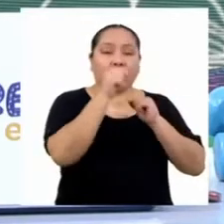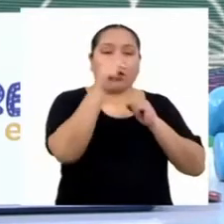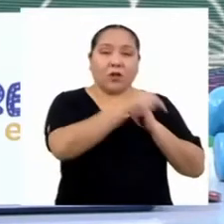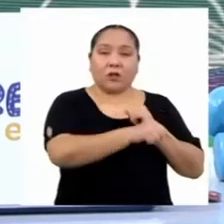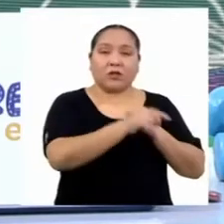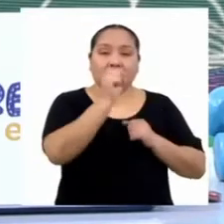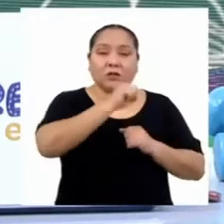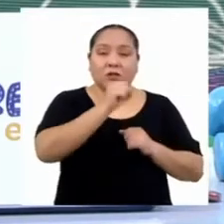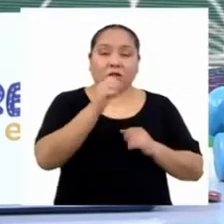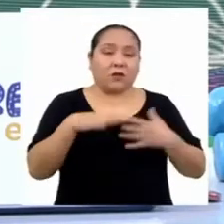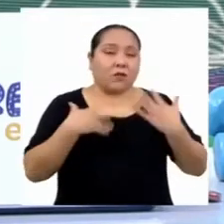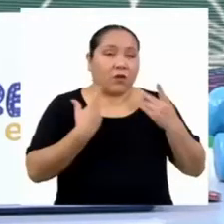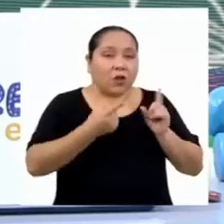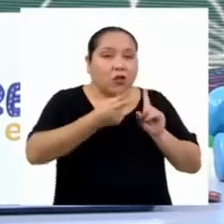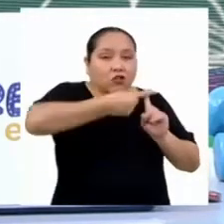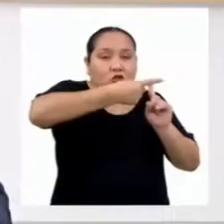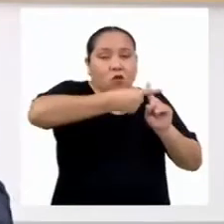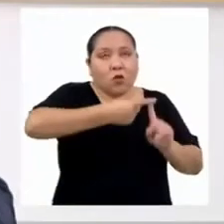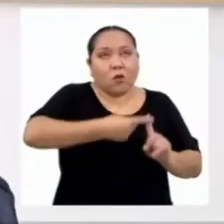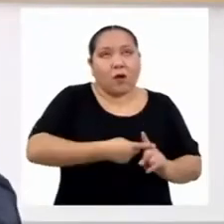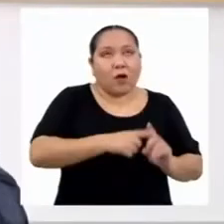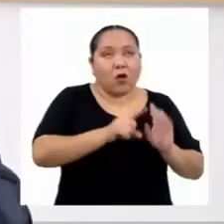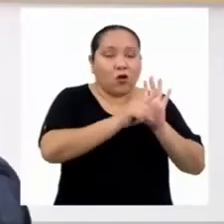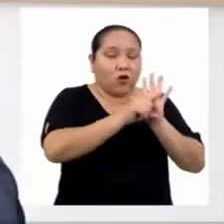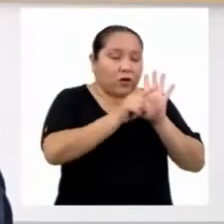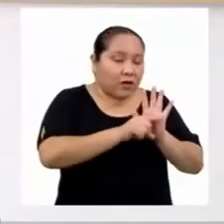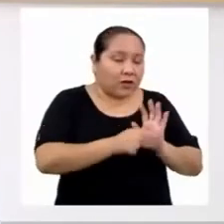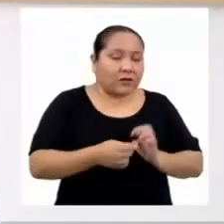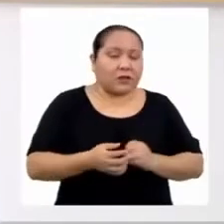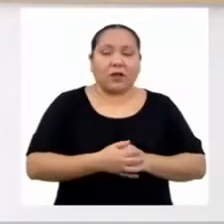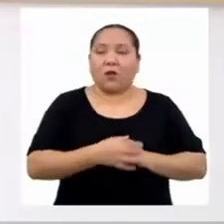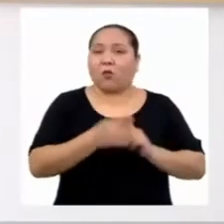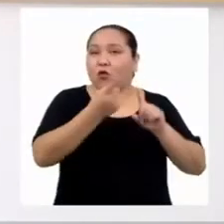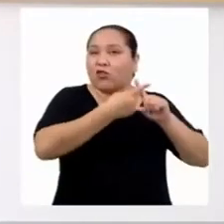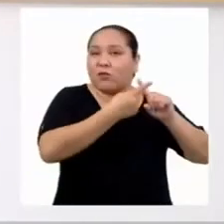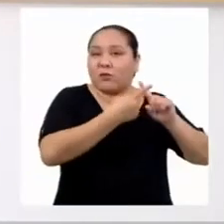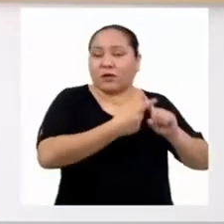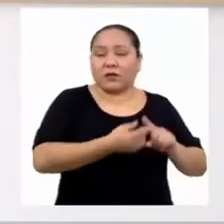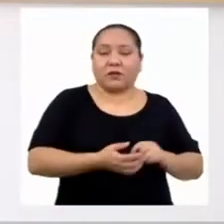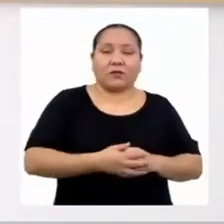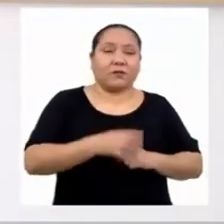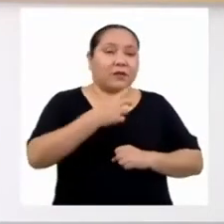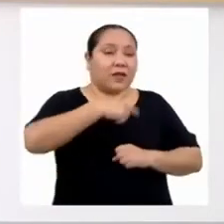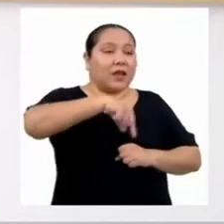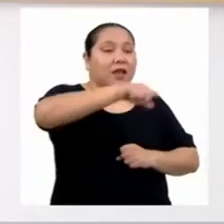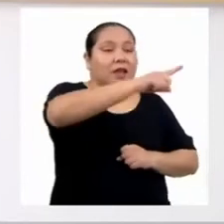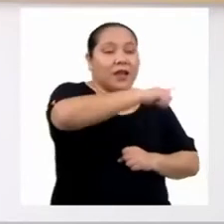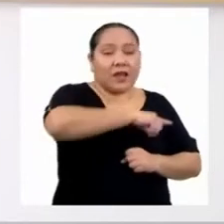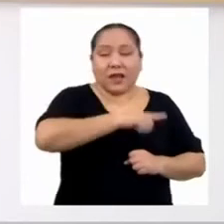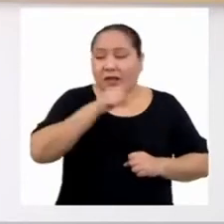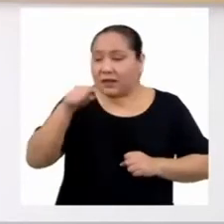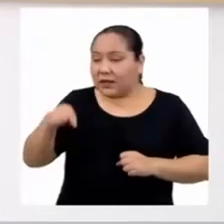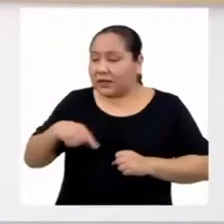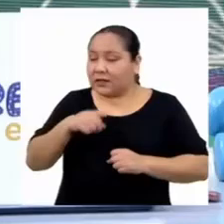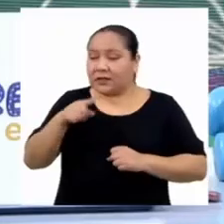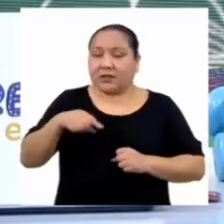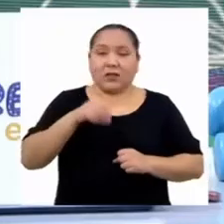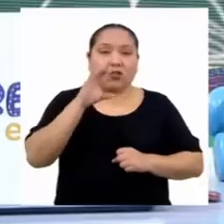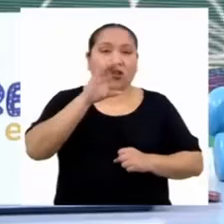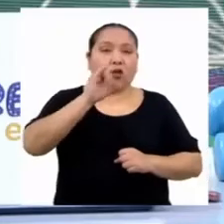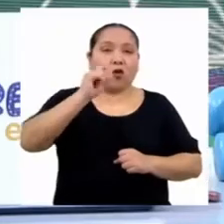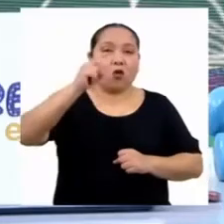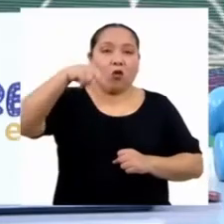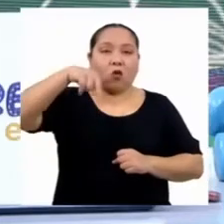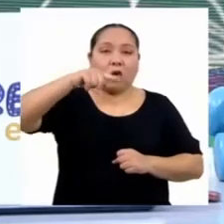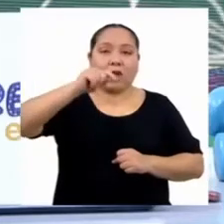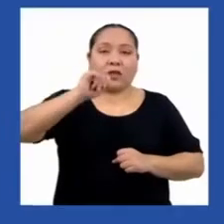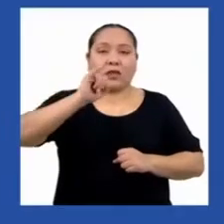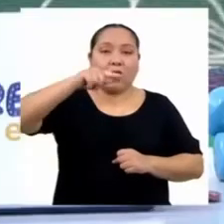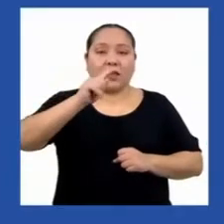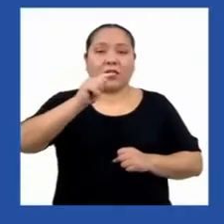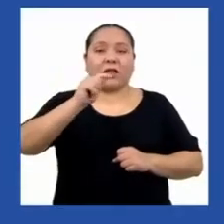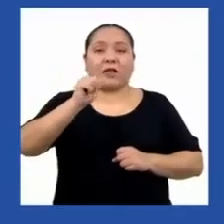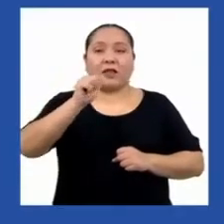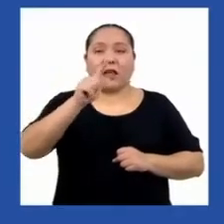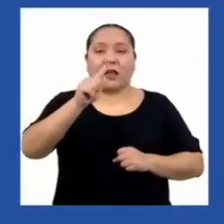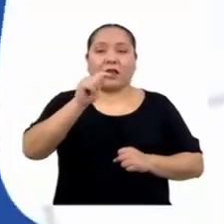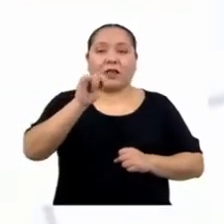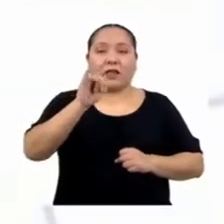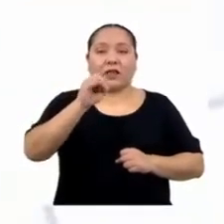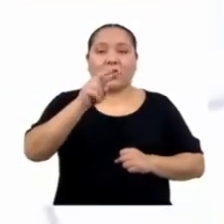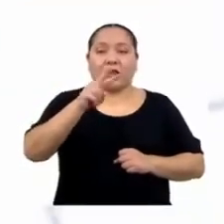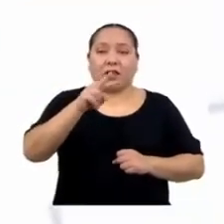se pueden realizar operaciones aritméticas. ¿Te parece que todas estas variables cumplen con ser cuantitativas? ¡Claro!